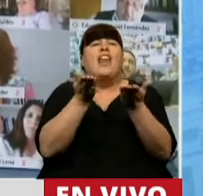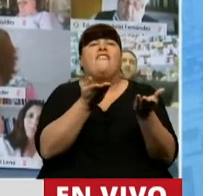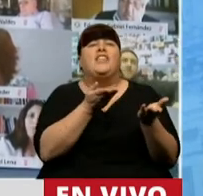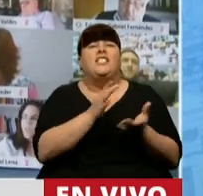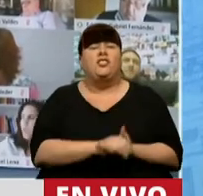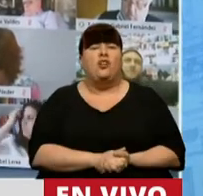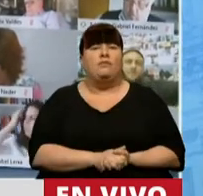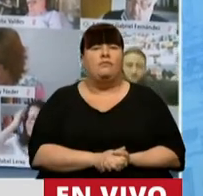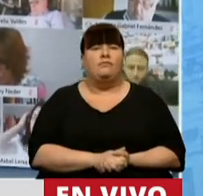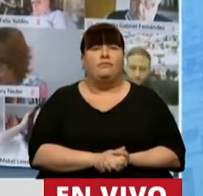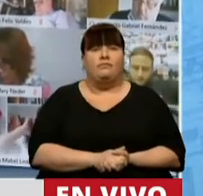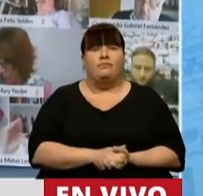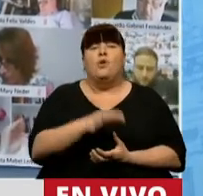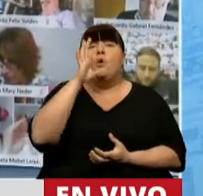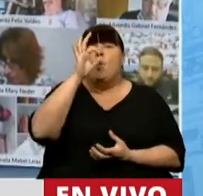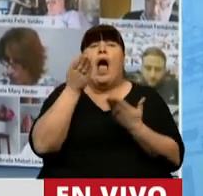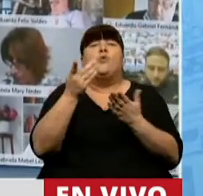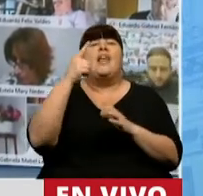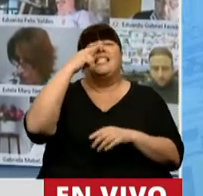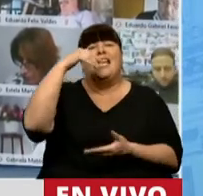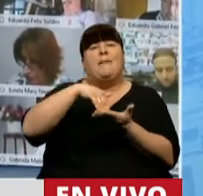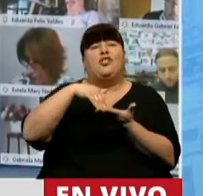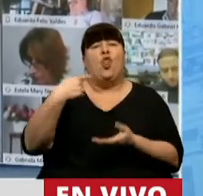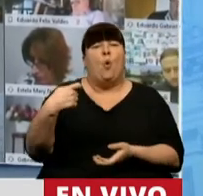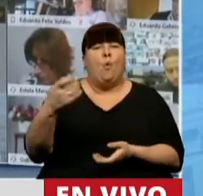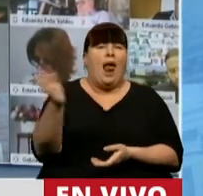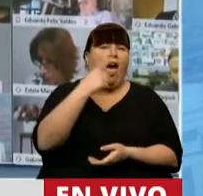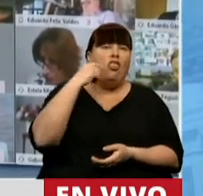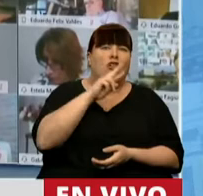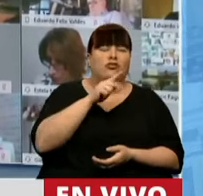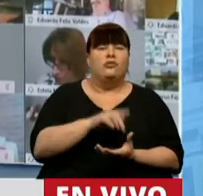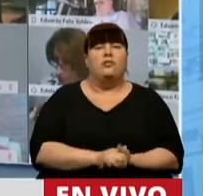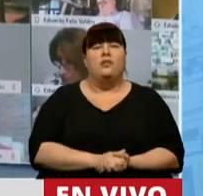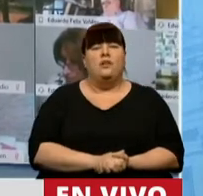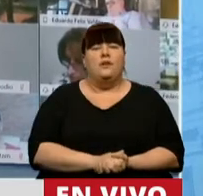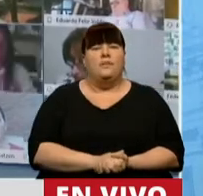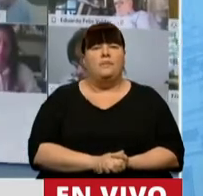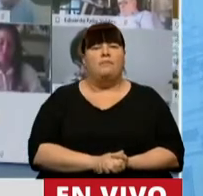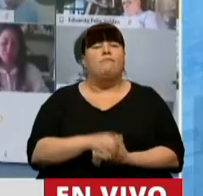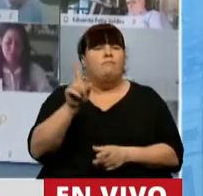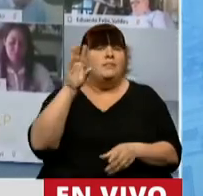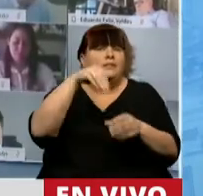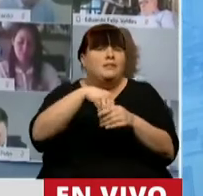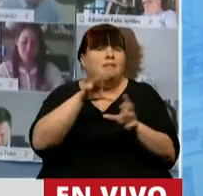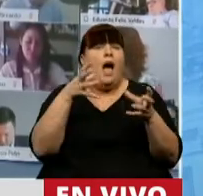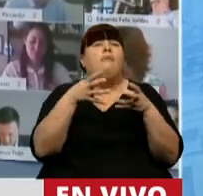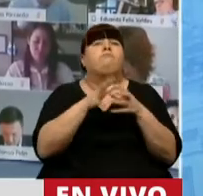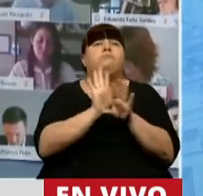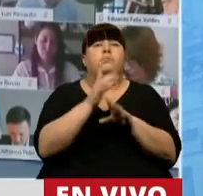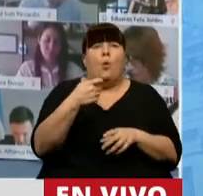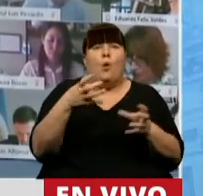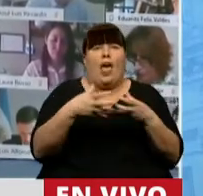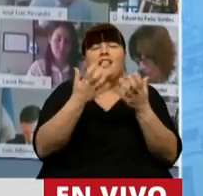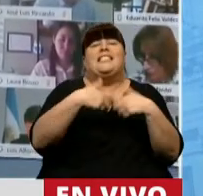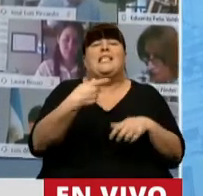justamente a los 7 millones de jubilados y jubiladas que son parte del sistema jubilatorio.